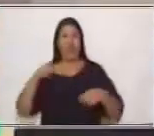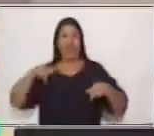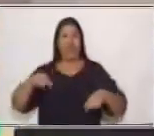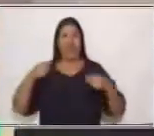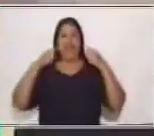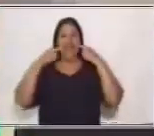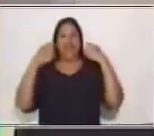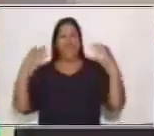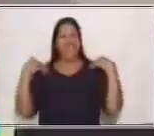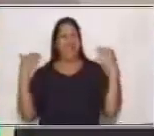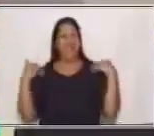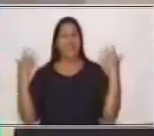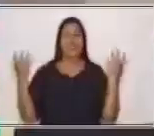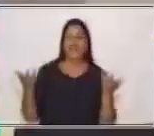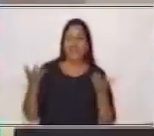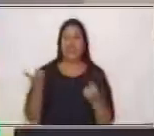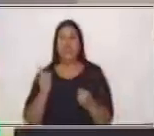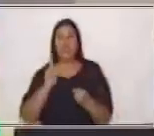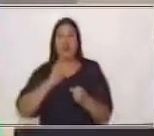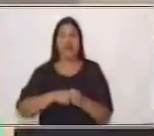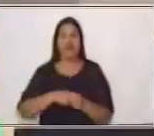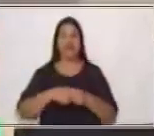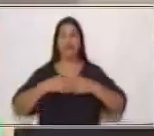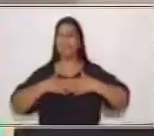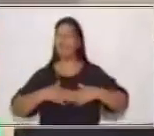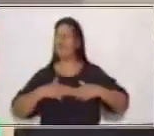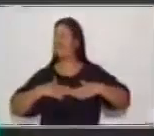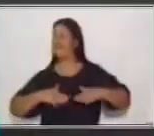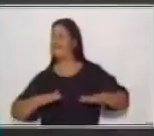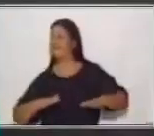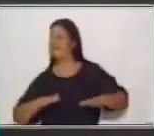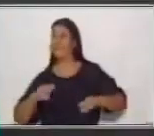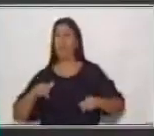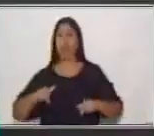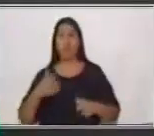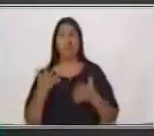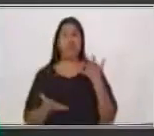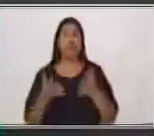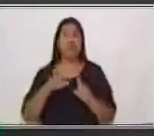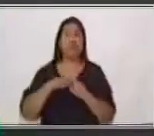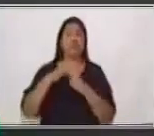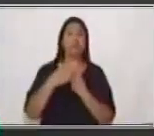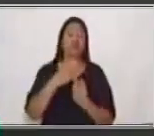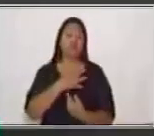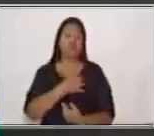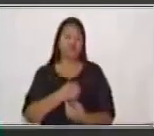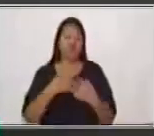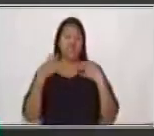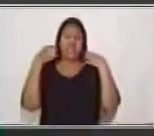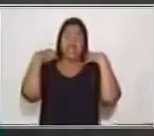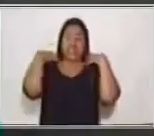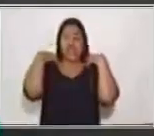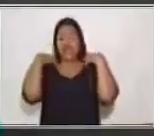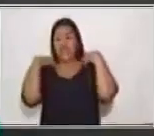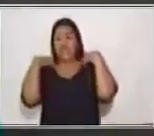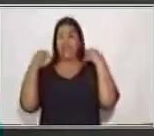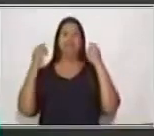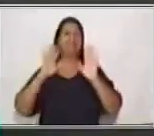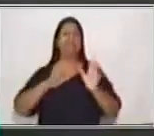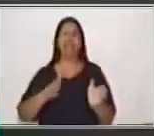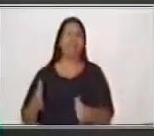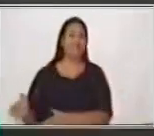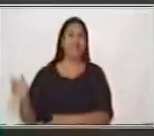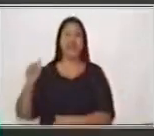y participar, ¿verdad? Porque a veces puede ser que en alguna situación estemos tristes o estresados, vamos a escuchar una linda canción.